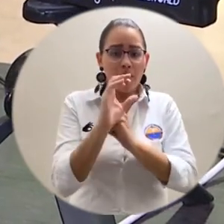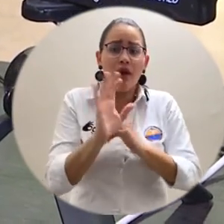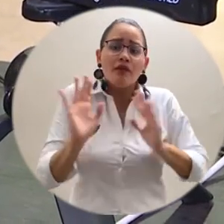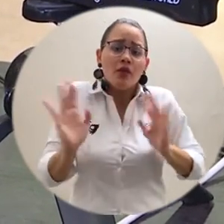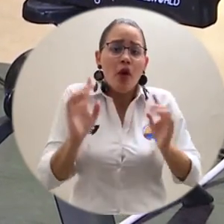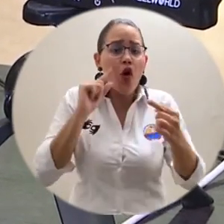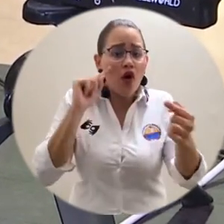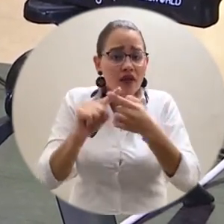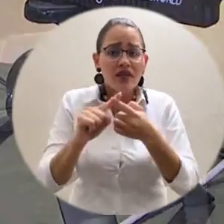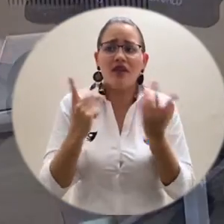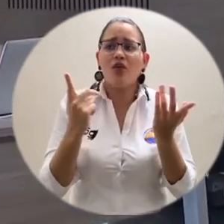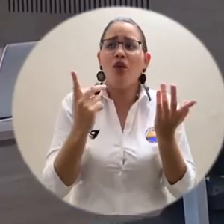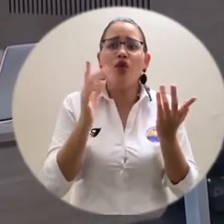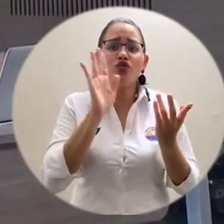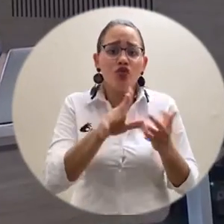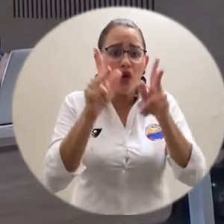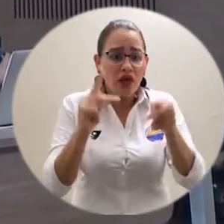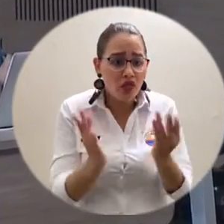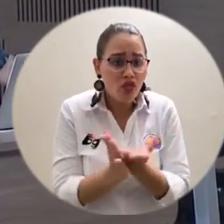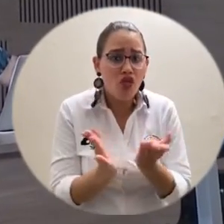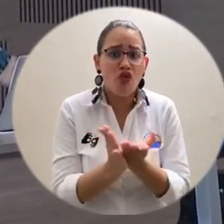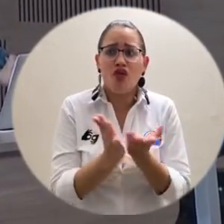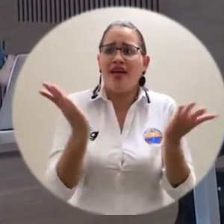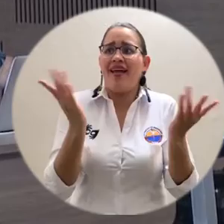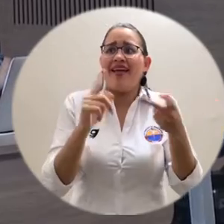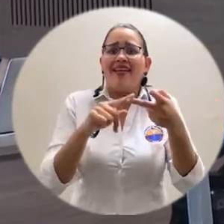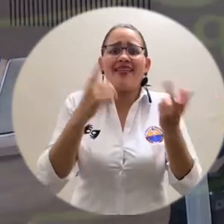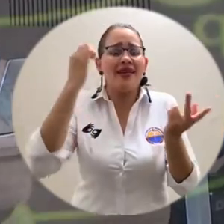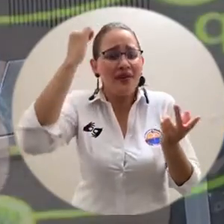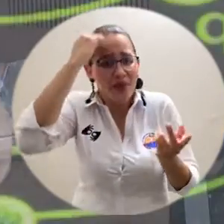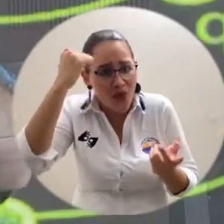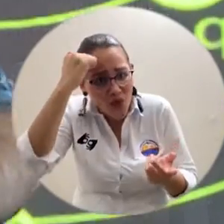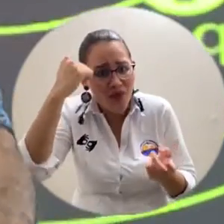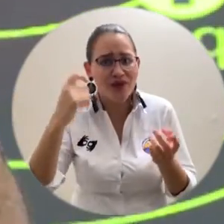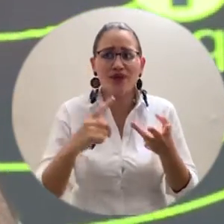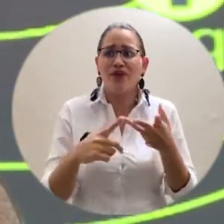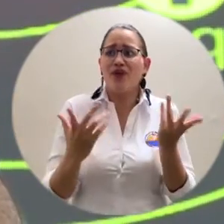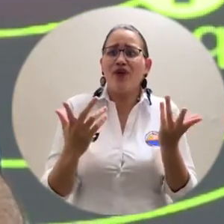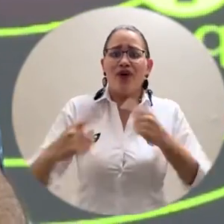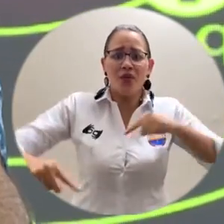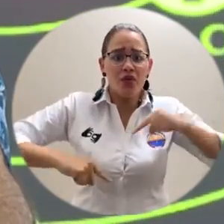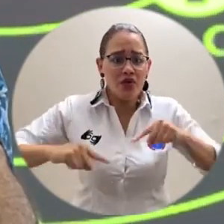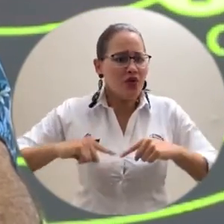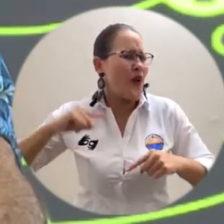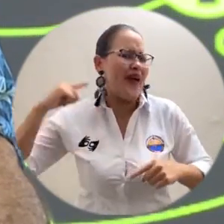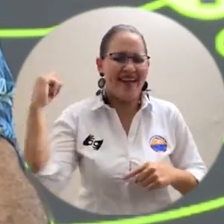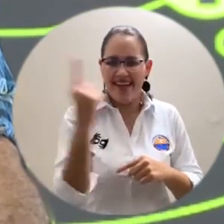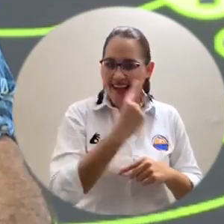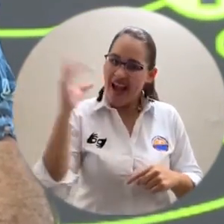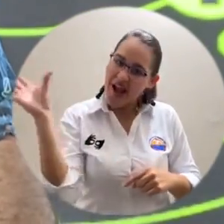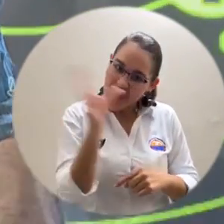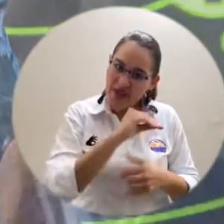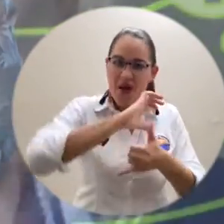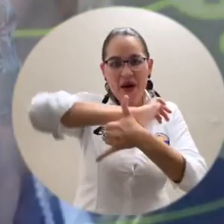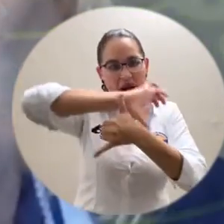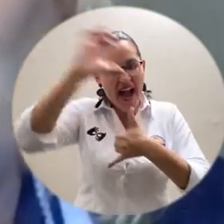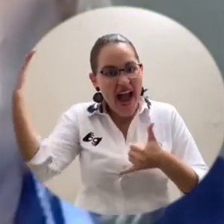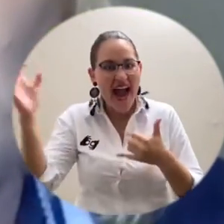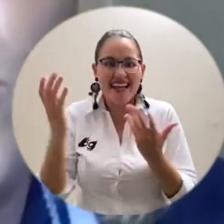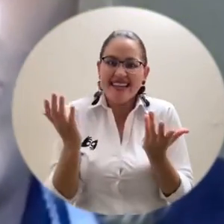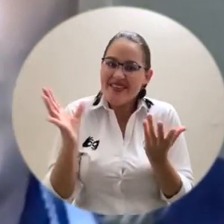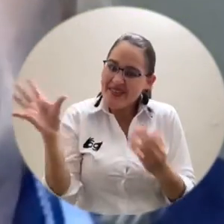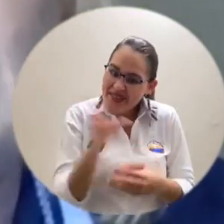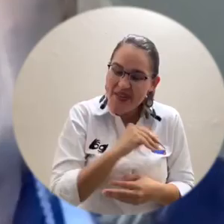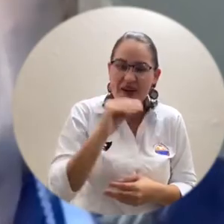términos de estudiantes, profesores, personal administrativo, en fin, esto es para toda la comunidad madalenense, incluso el Caribe colombiano